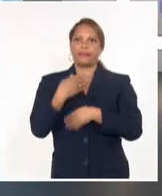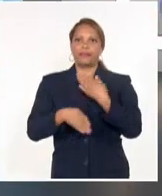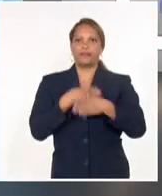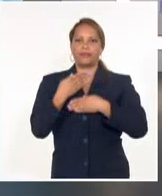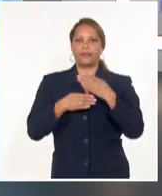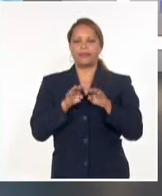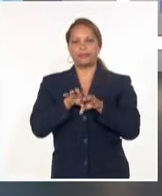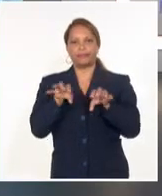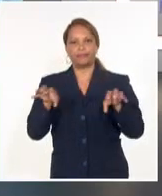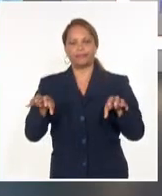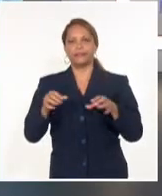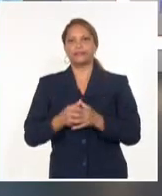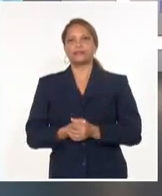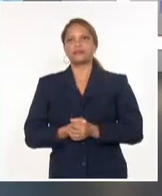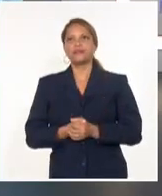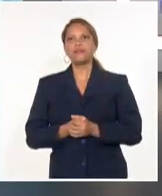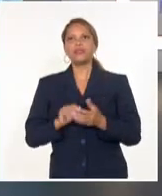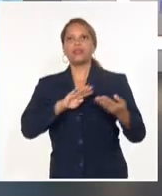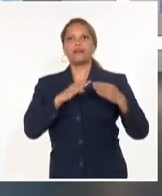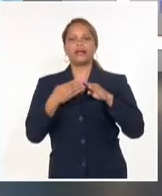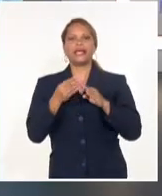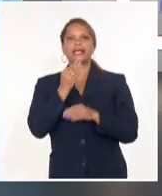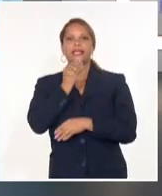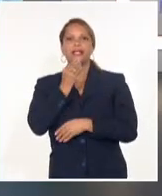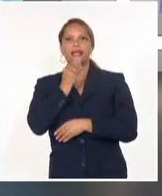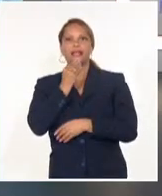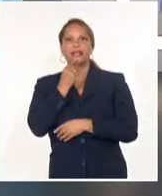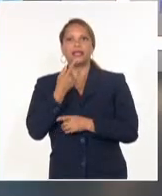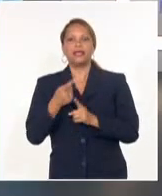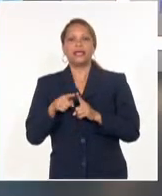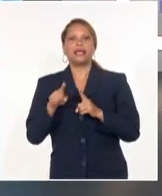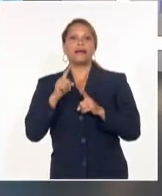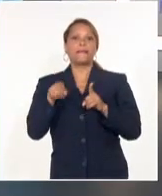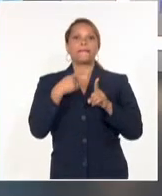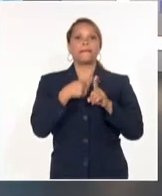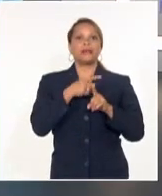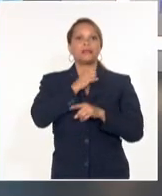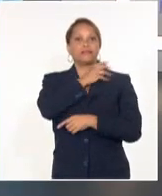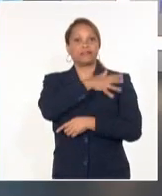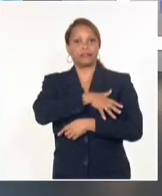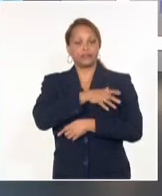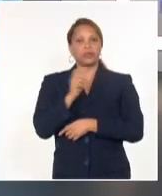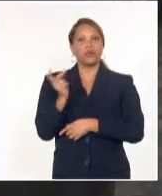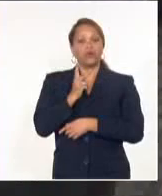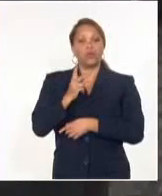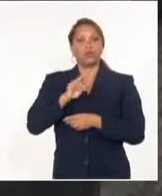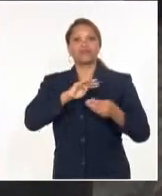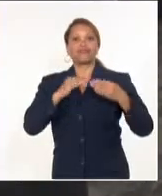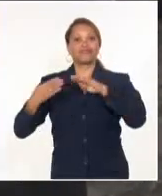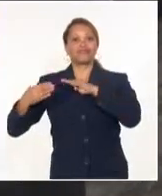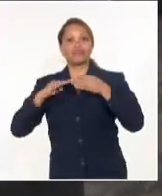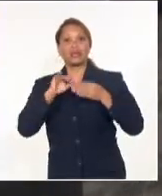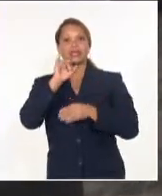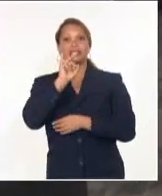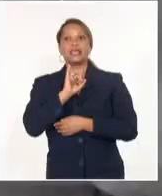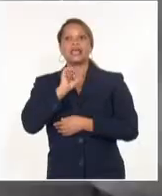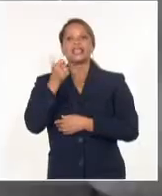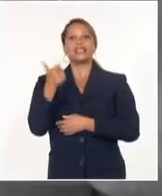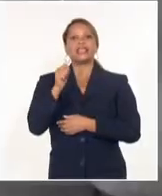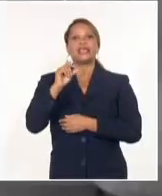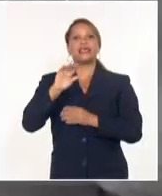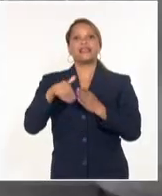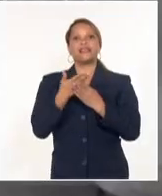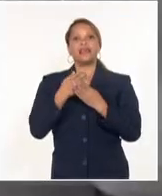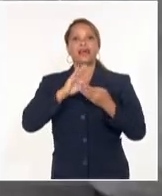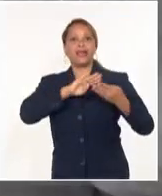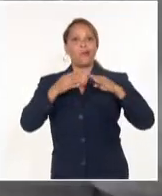El conflicto entre Israel y Hamas se encuentra al borde de una mayor escalada. Al décimo día de enfrentamientos, el hospital, o los